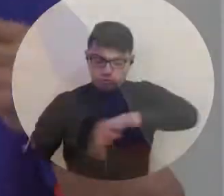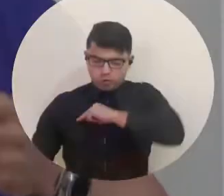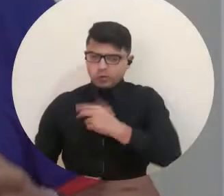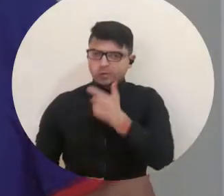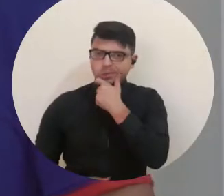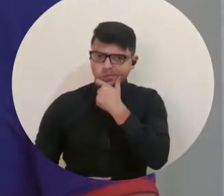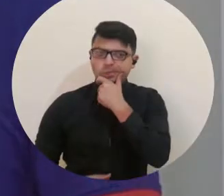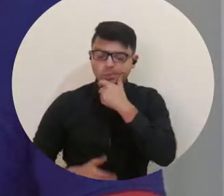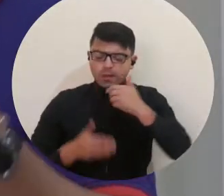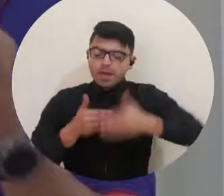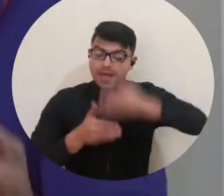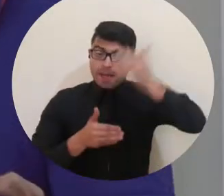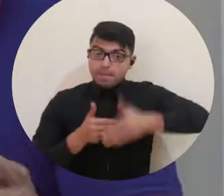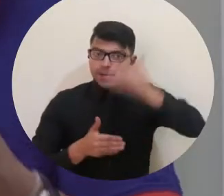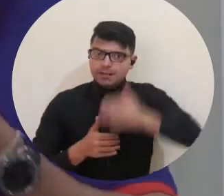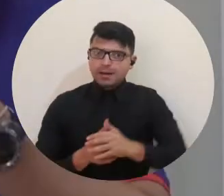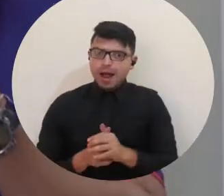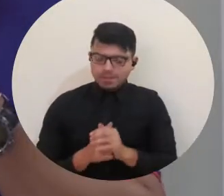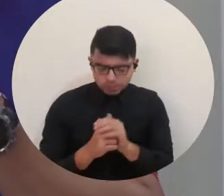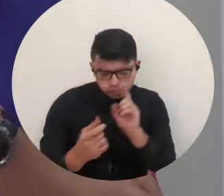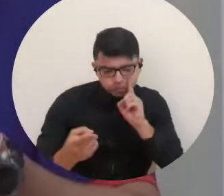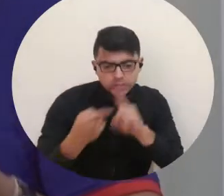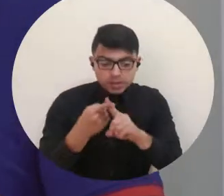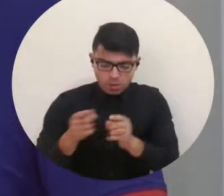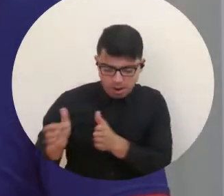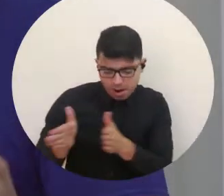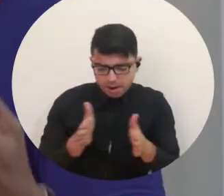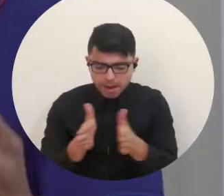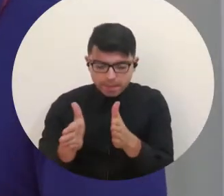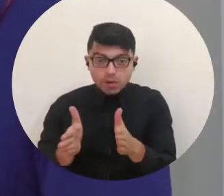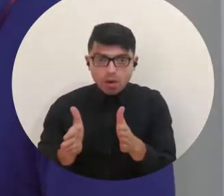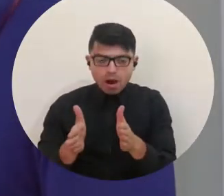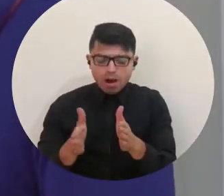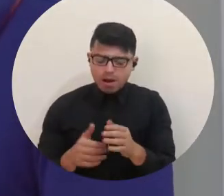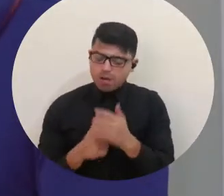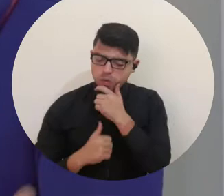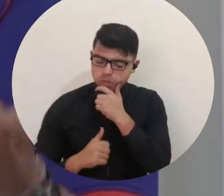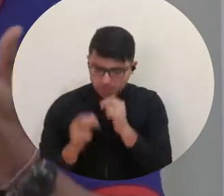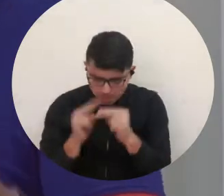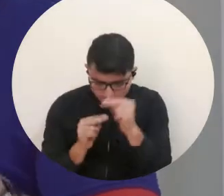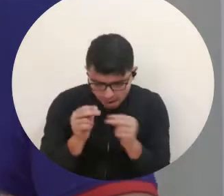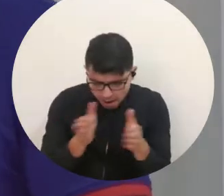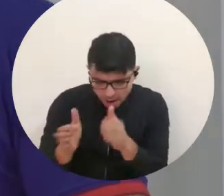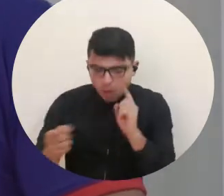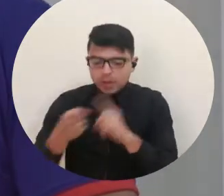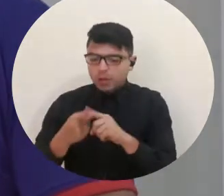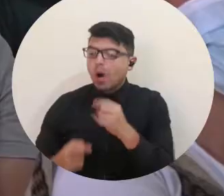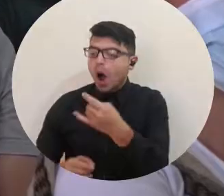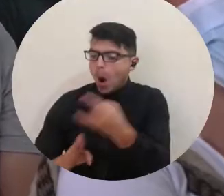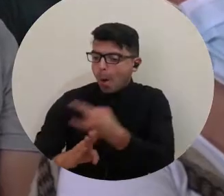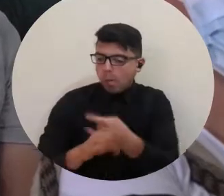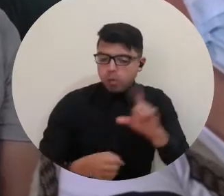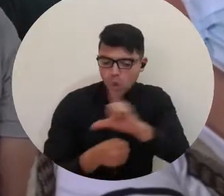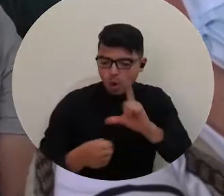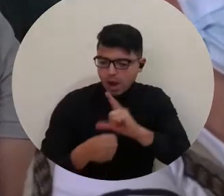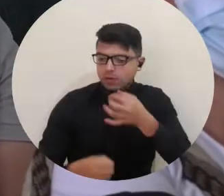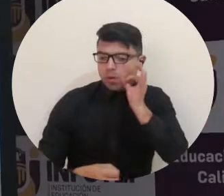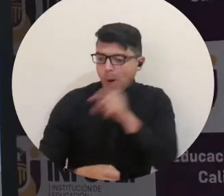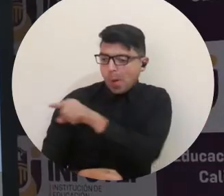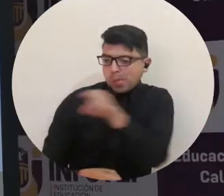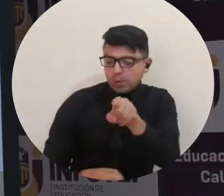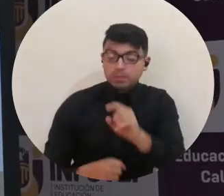Creo que nosotros tenemos que empezar en ese camino por crear una gruta para activar el consumo local, pero no solo